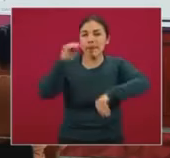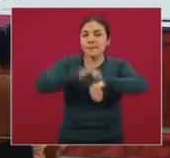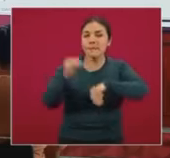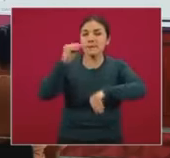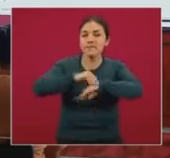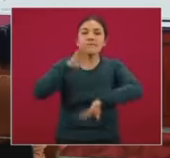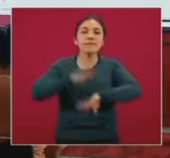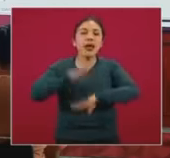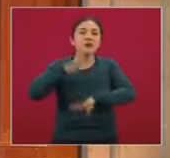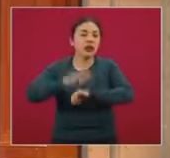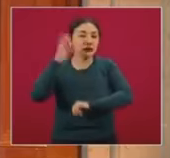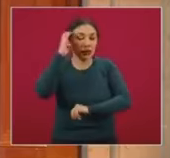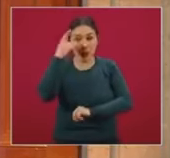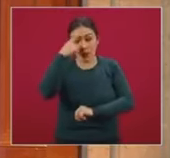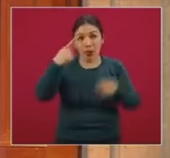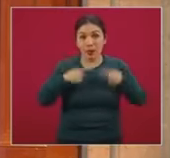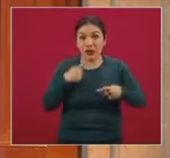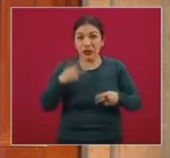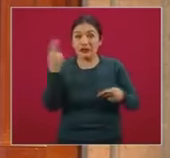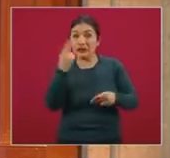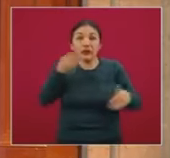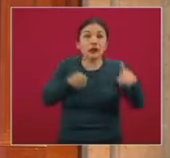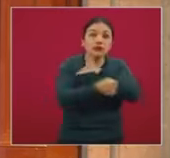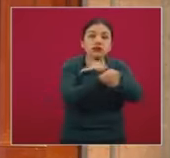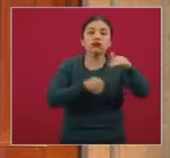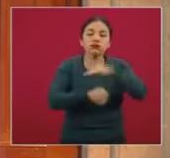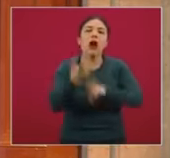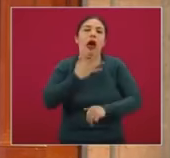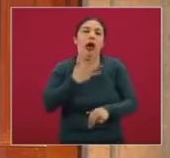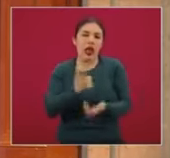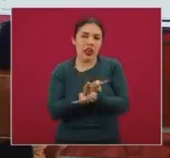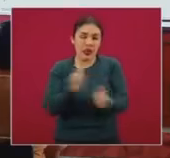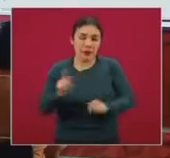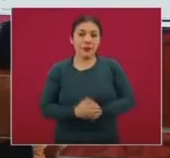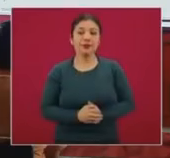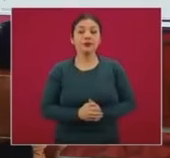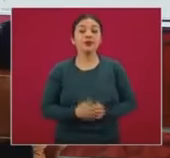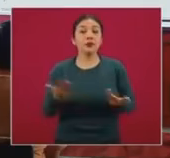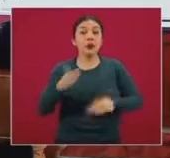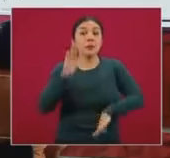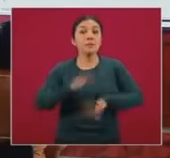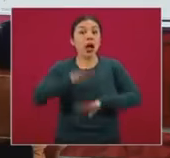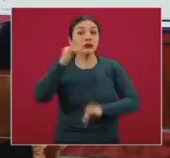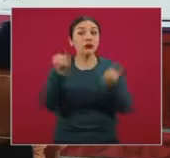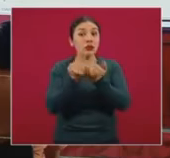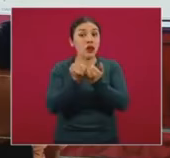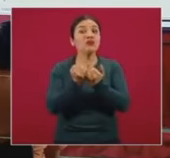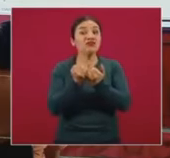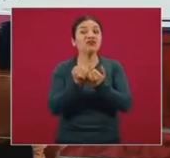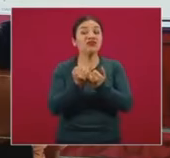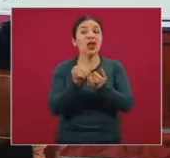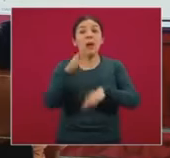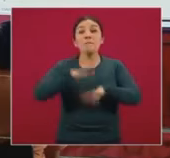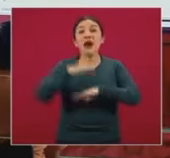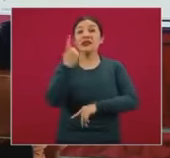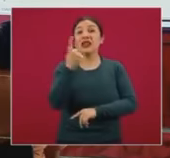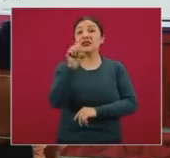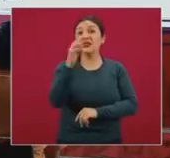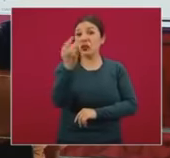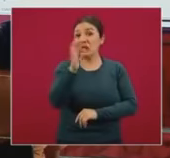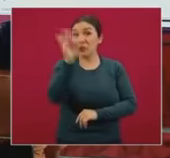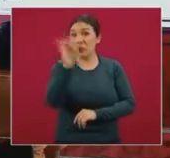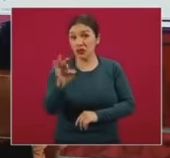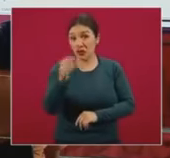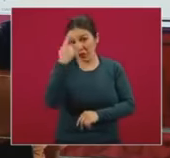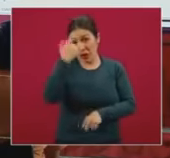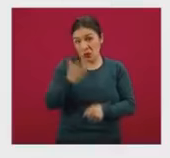para que siempre las personas encuentren una cama disponible. En situaciones también de incremento, por al menos por encima del 50% de